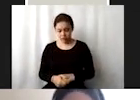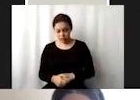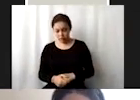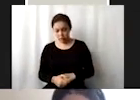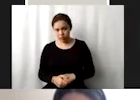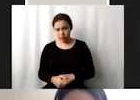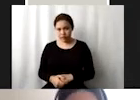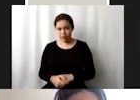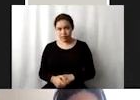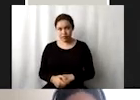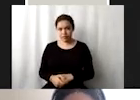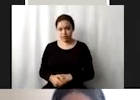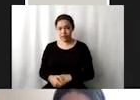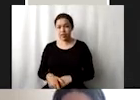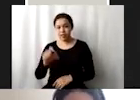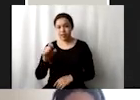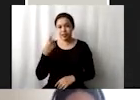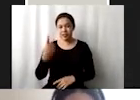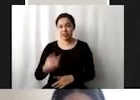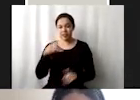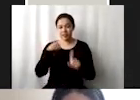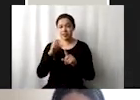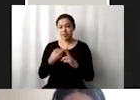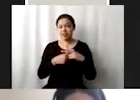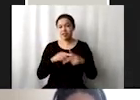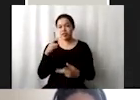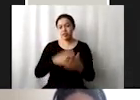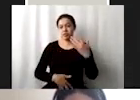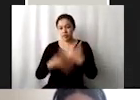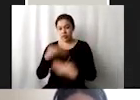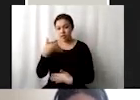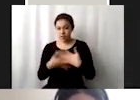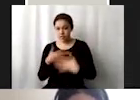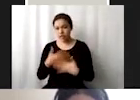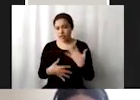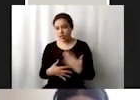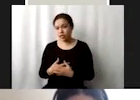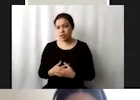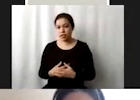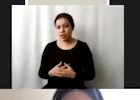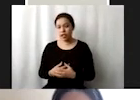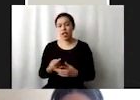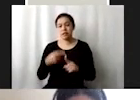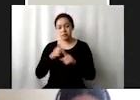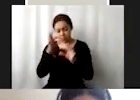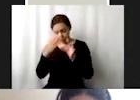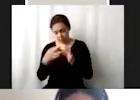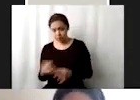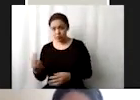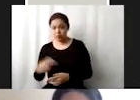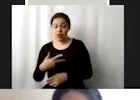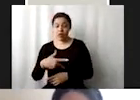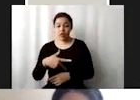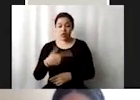esas 21 metas desde su inicio en el 2015 se dijeron que tenían esa fecha límite de cumplimiento 12 de estas